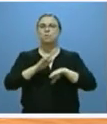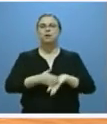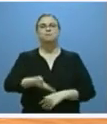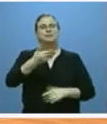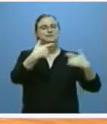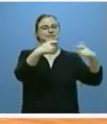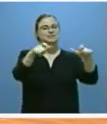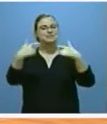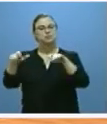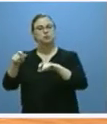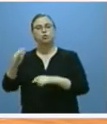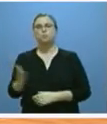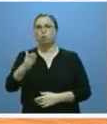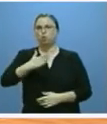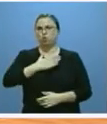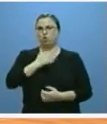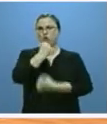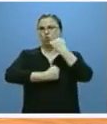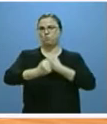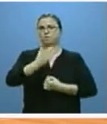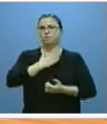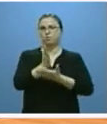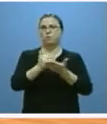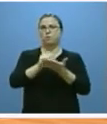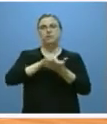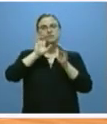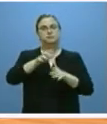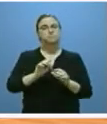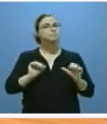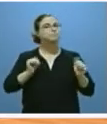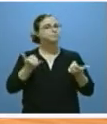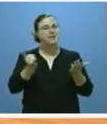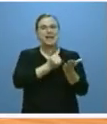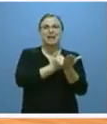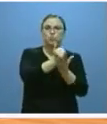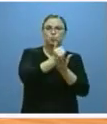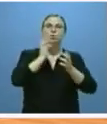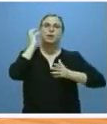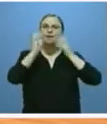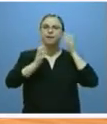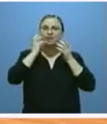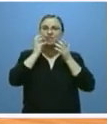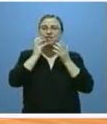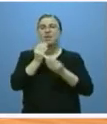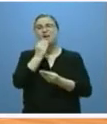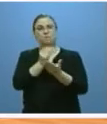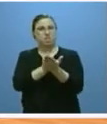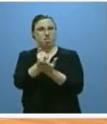sectores productivos de nuestra economía, comenzando por la agricultura, la ganadería y la agroindustria.